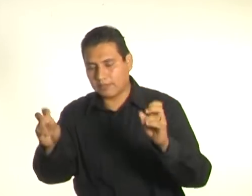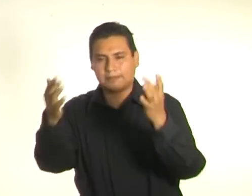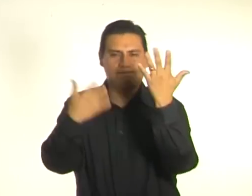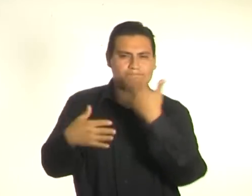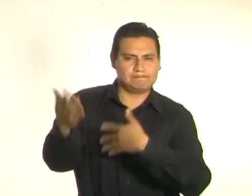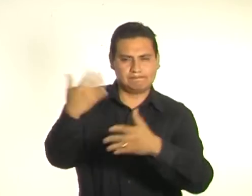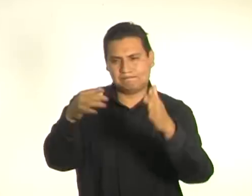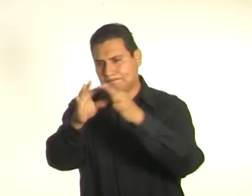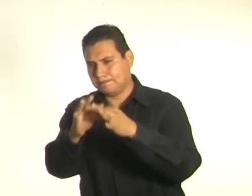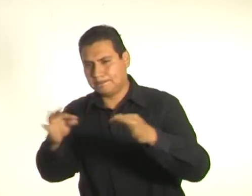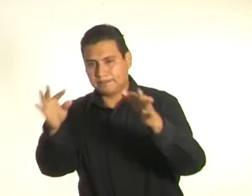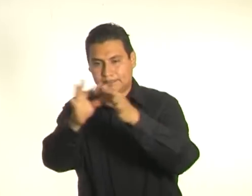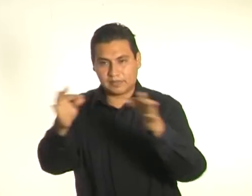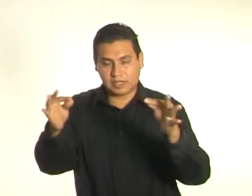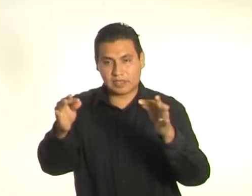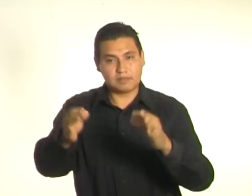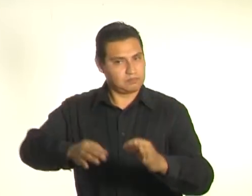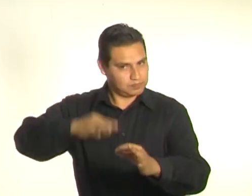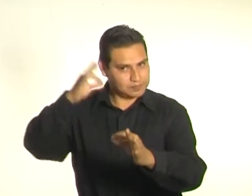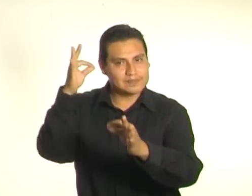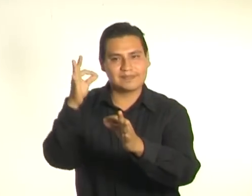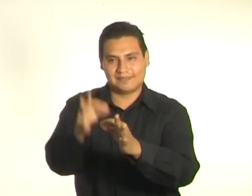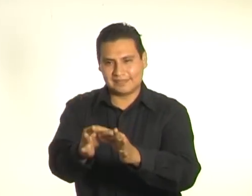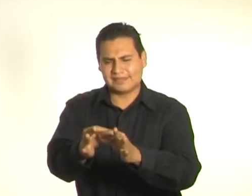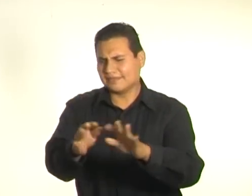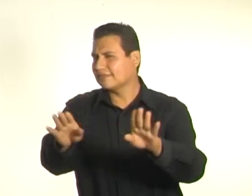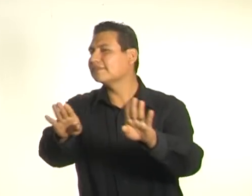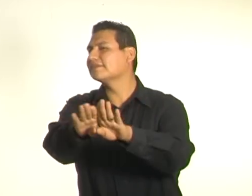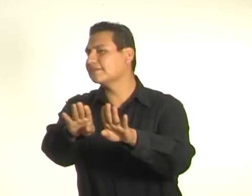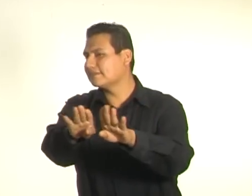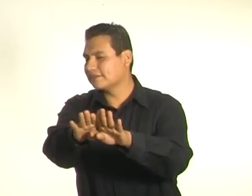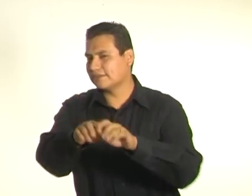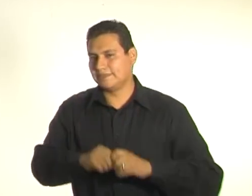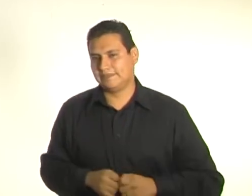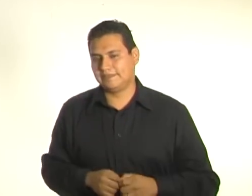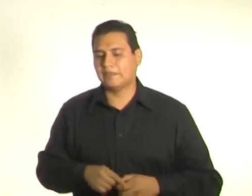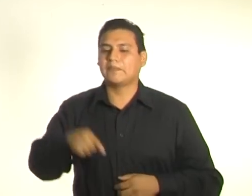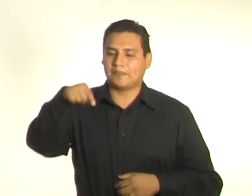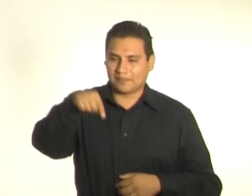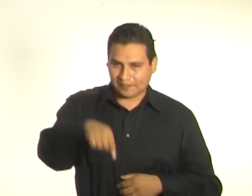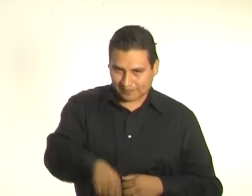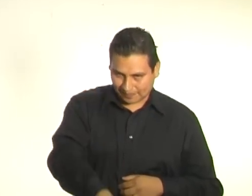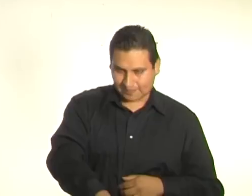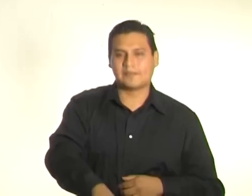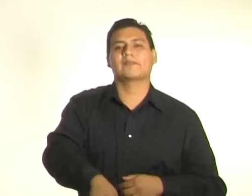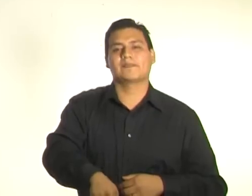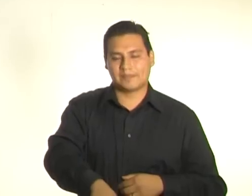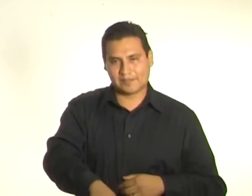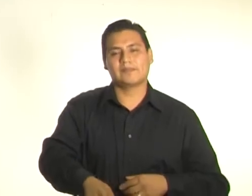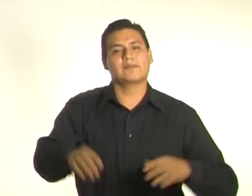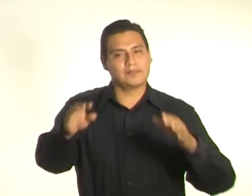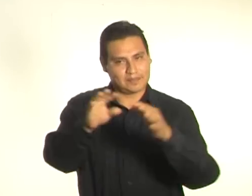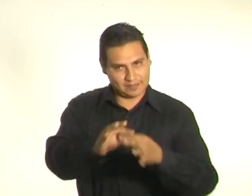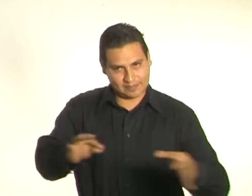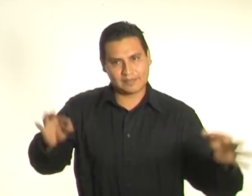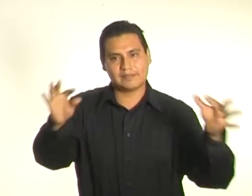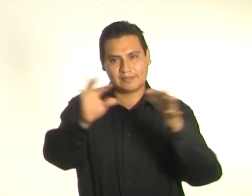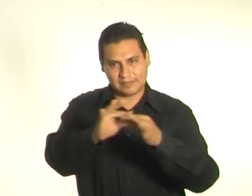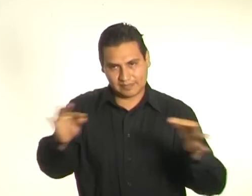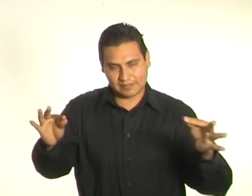Estas respuestas, estas preguntas más bien van a encontrar respuestas a lo largo del desarrollo de la clase.